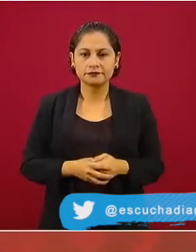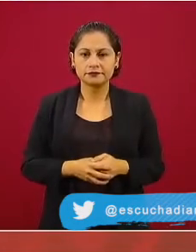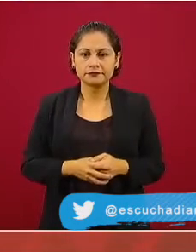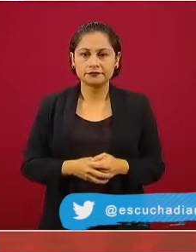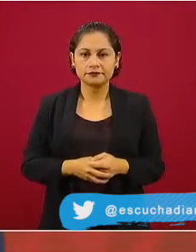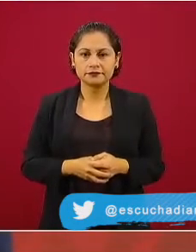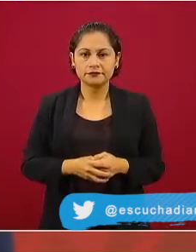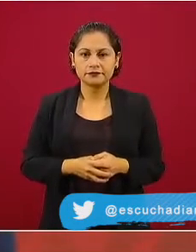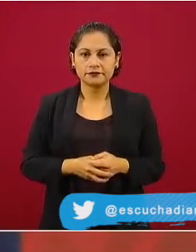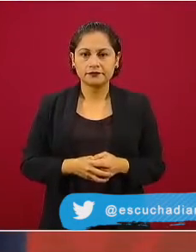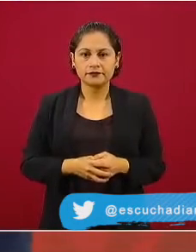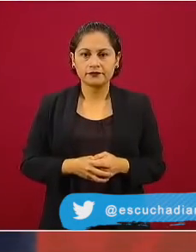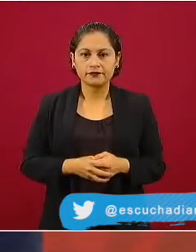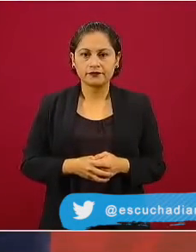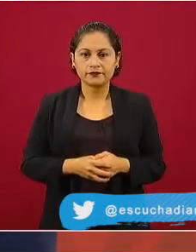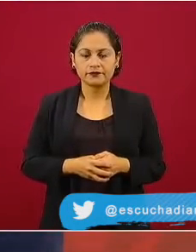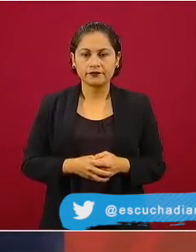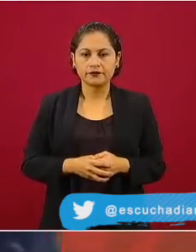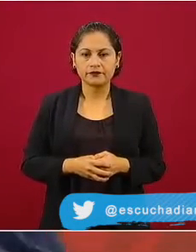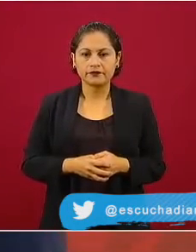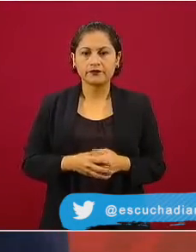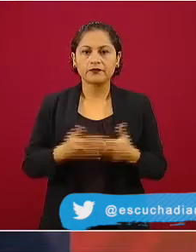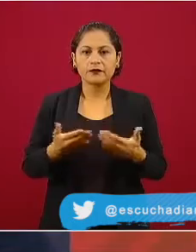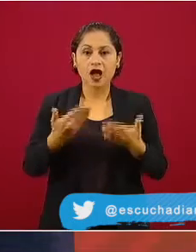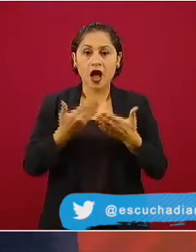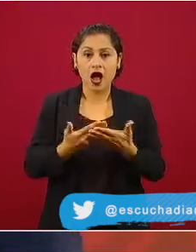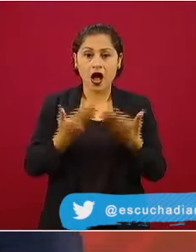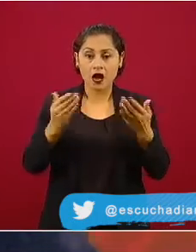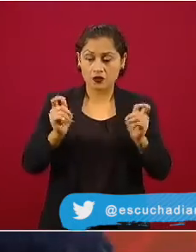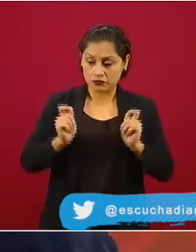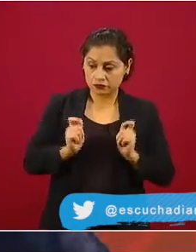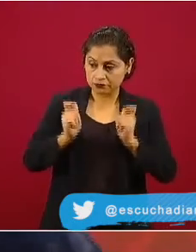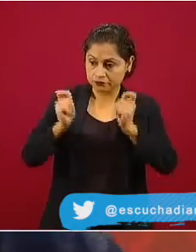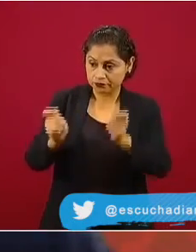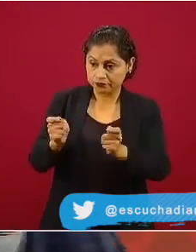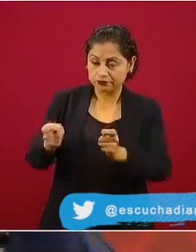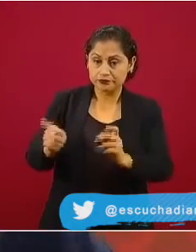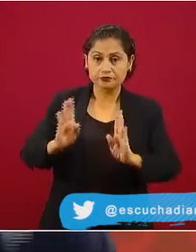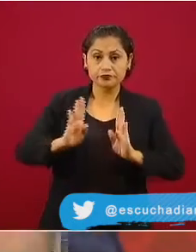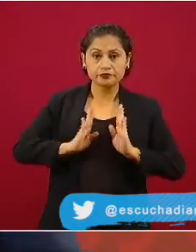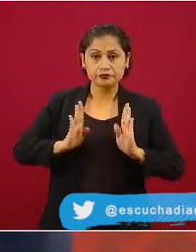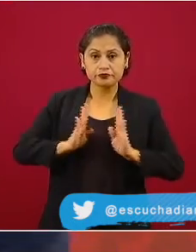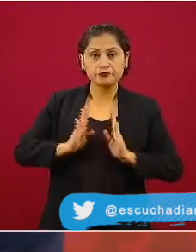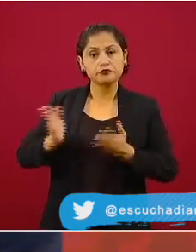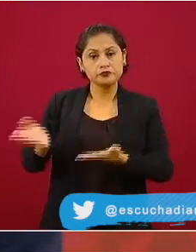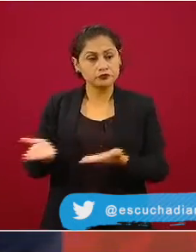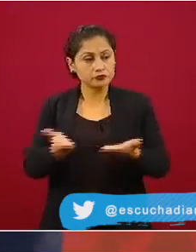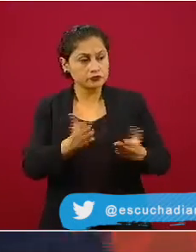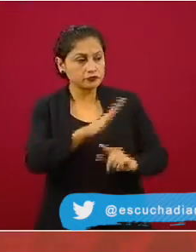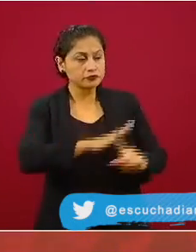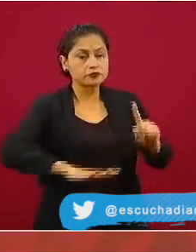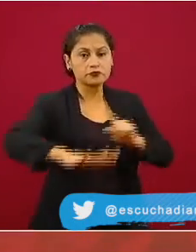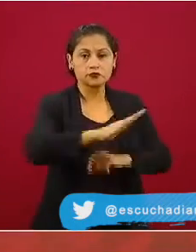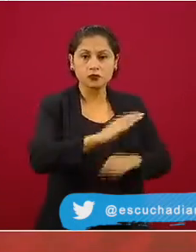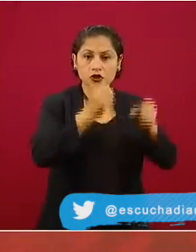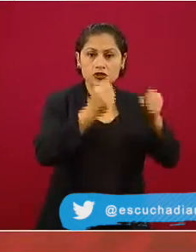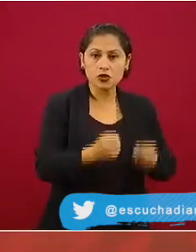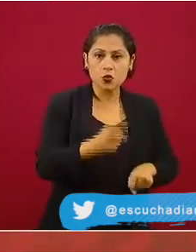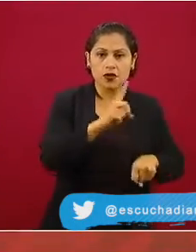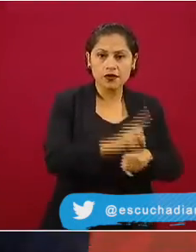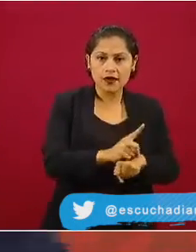dando atribuciones a las Fuerzas Armadas para llevar a cabo tareas de seguridad. cuando esto